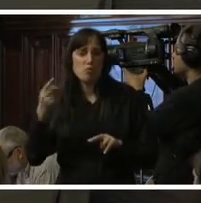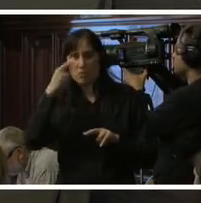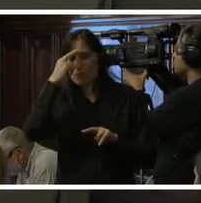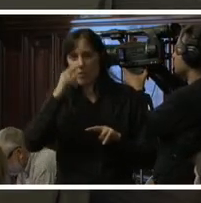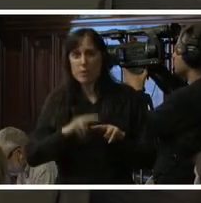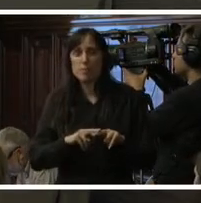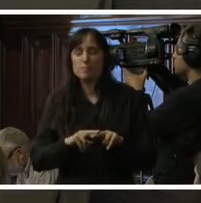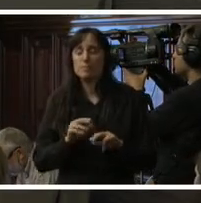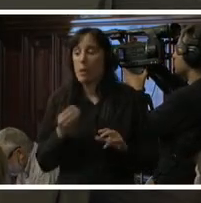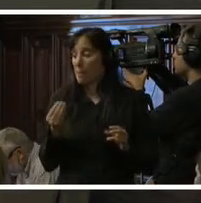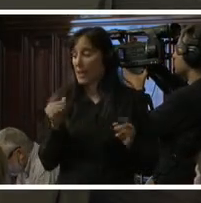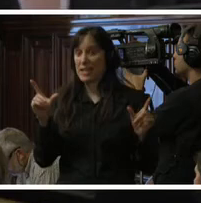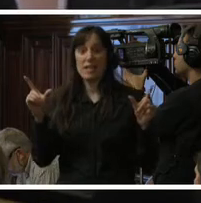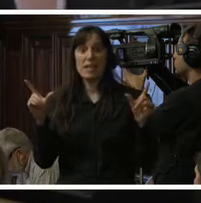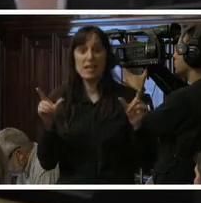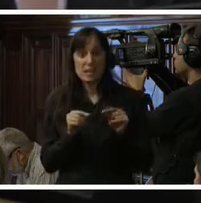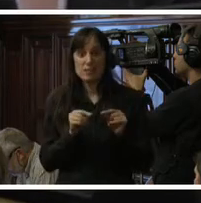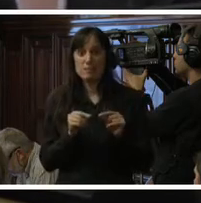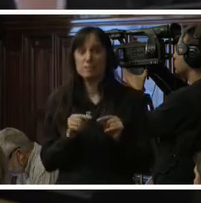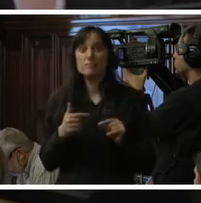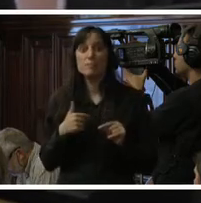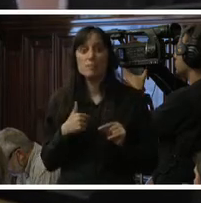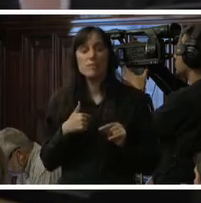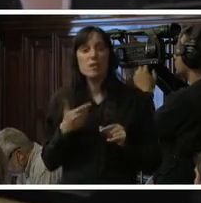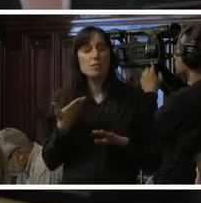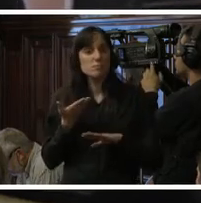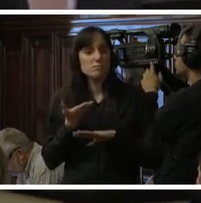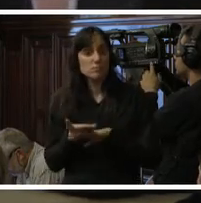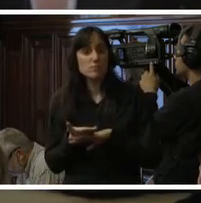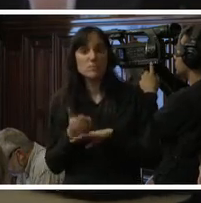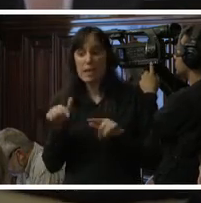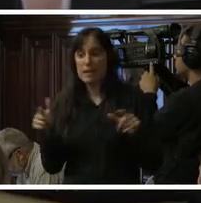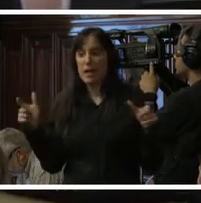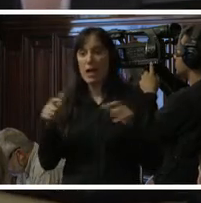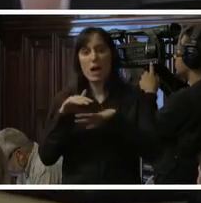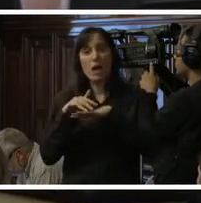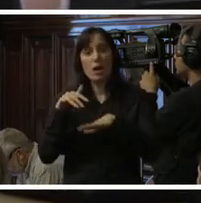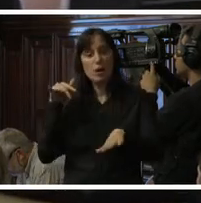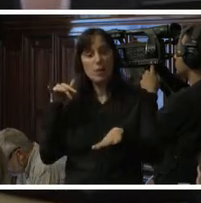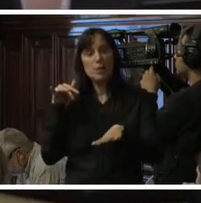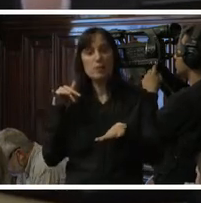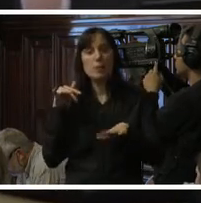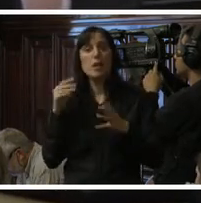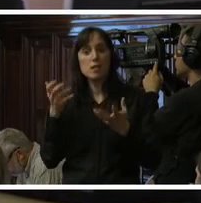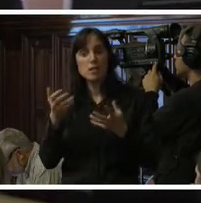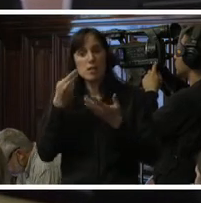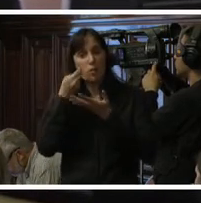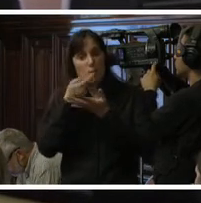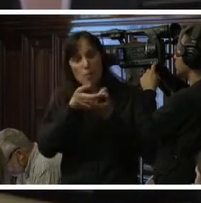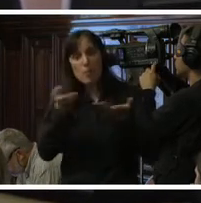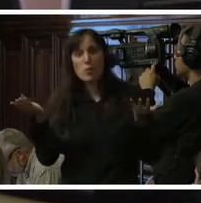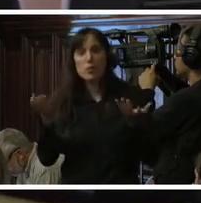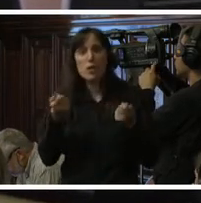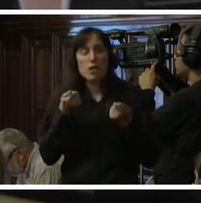para concluir el ofrecimiento por parte de las organizaciones que hacen esta audiencia también es mostrar y dar